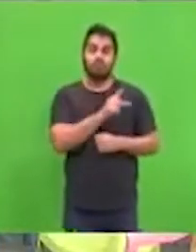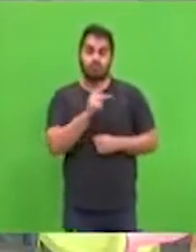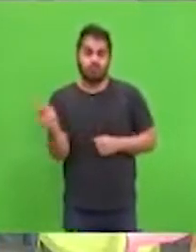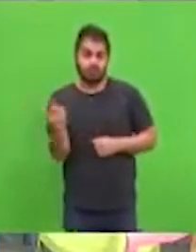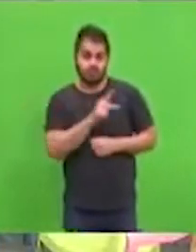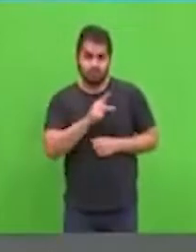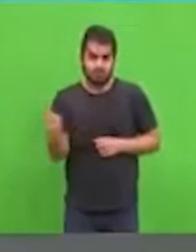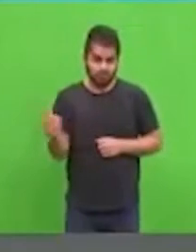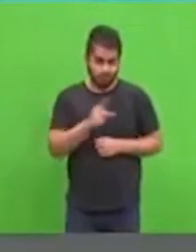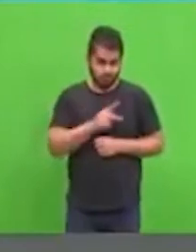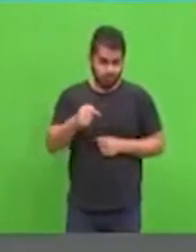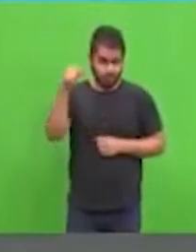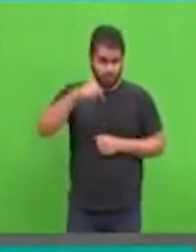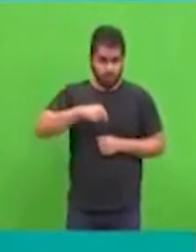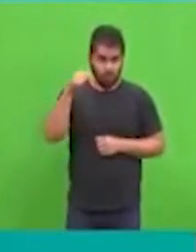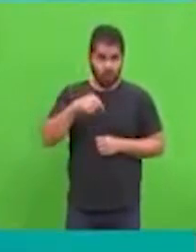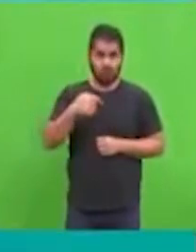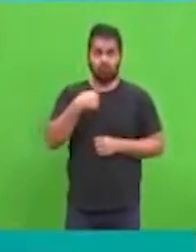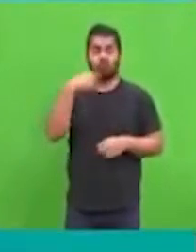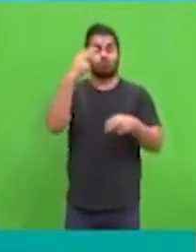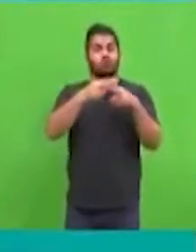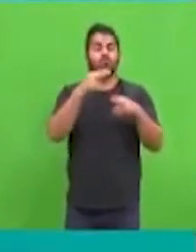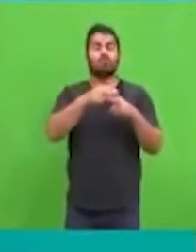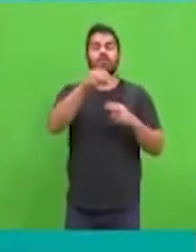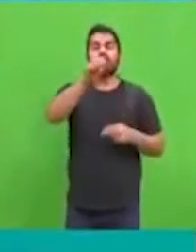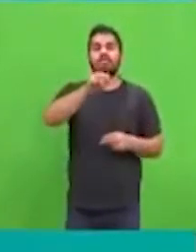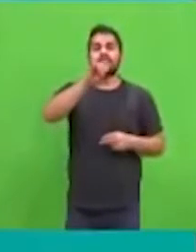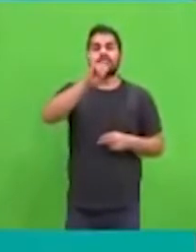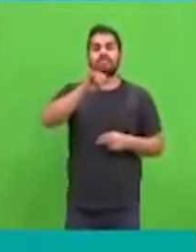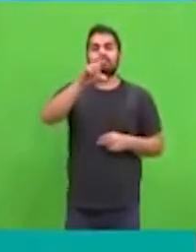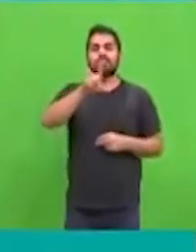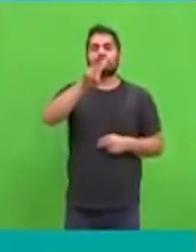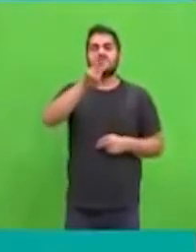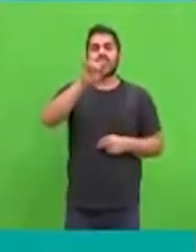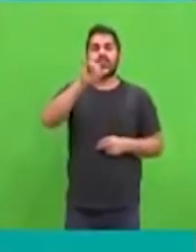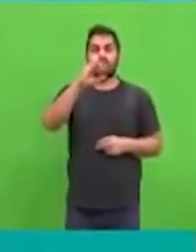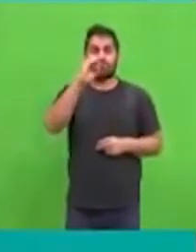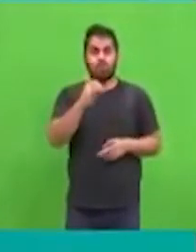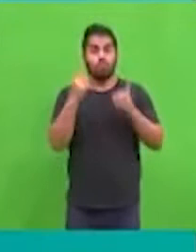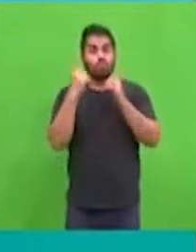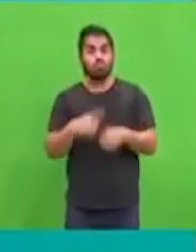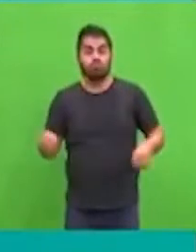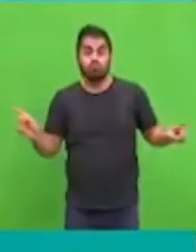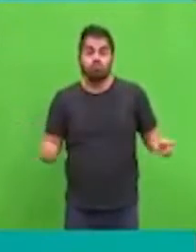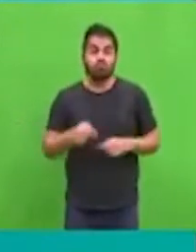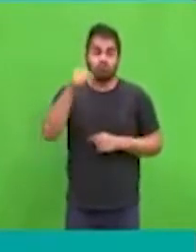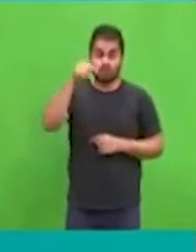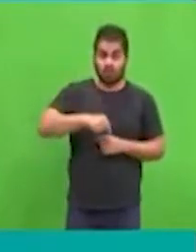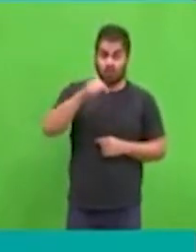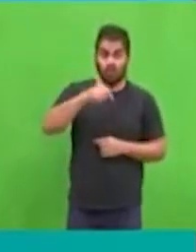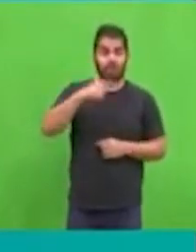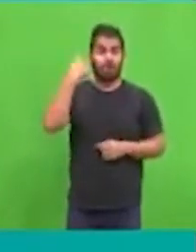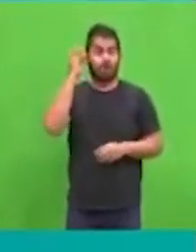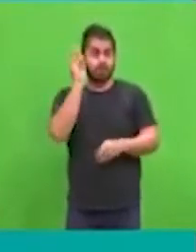escuela, o en este caso a distancia, todas en la educación básica. Si calculamos que con la ampliación de la